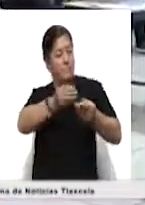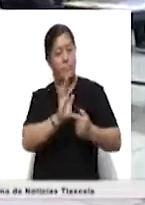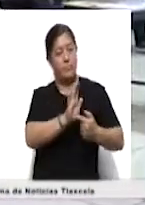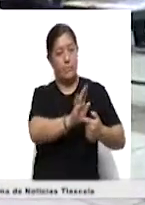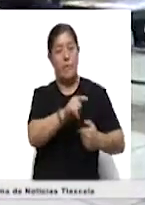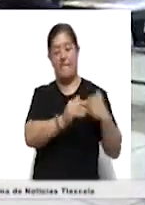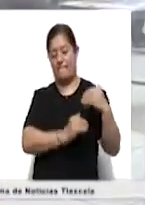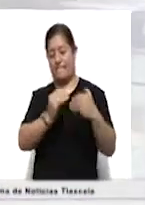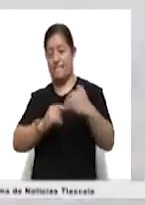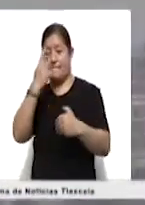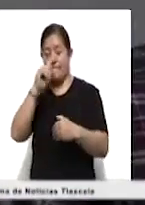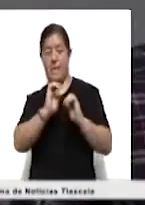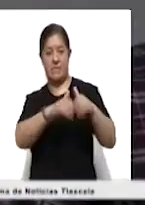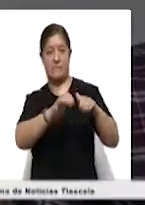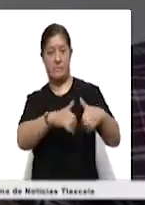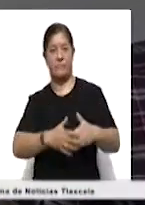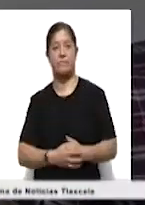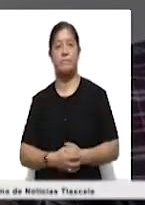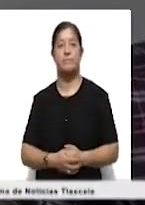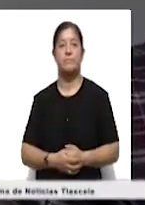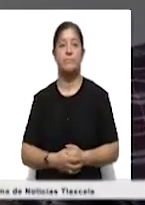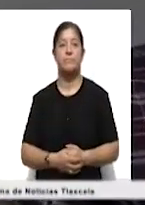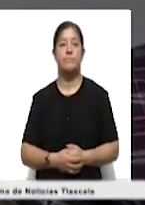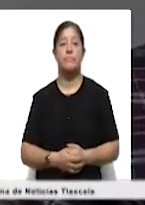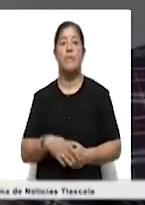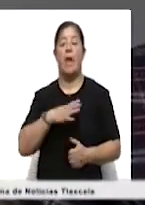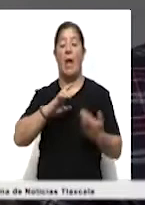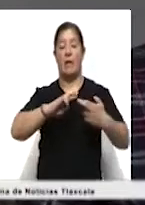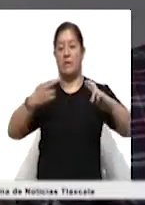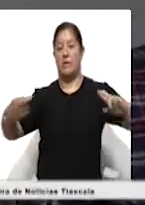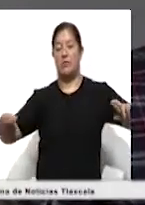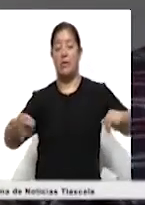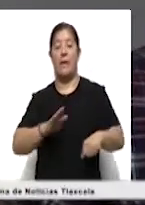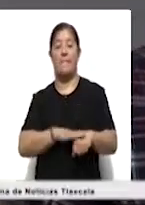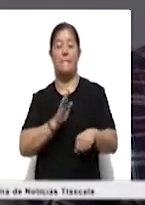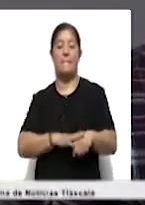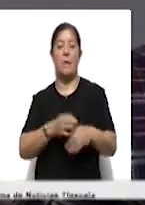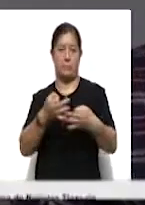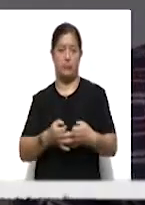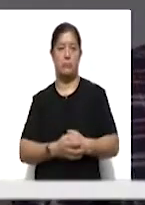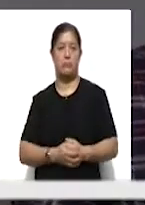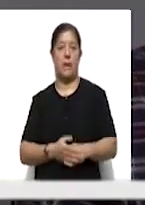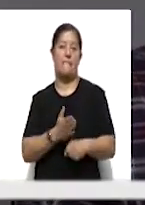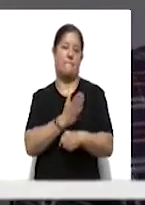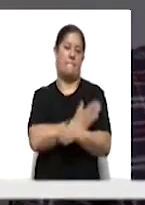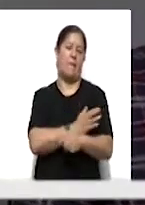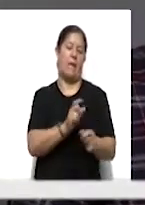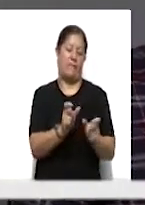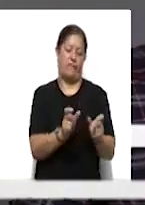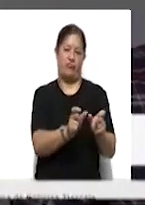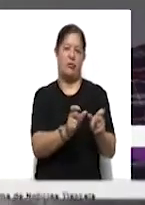seguir para su inscripción. Desde que se generaron la expedición de las fichas ya de manera formal, porque las prefichas fueron virtual,